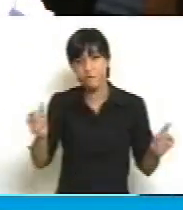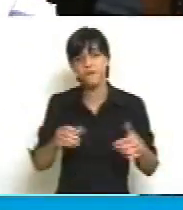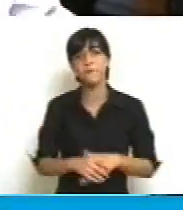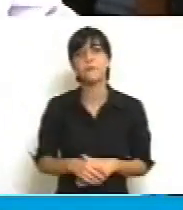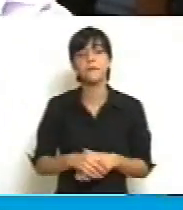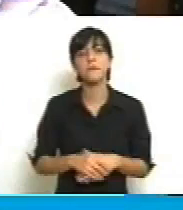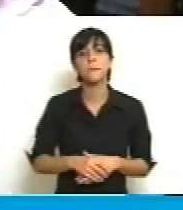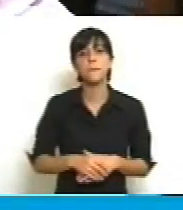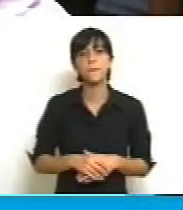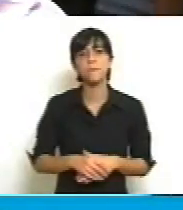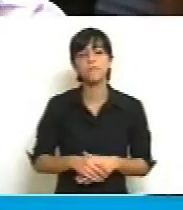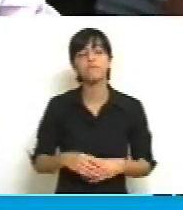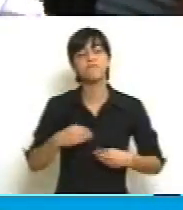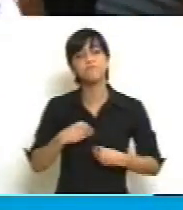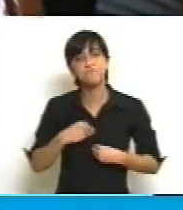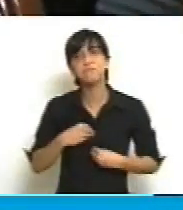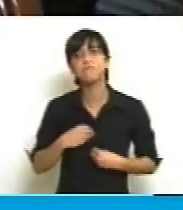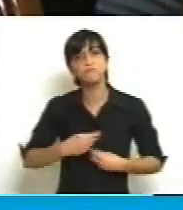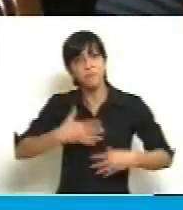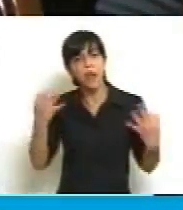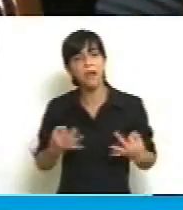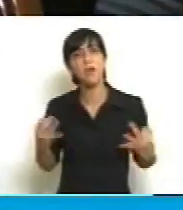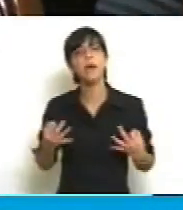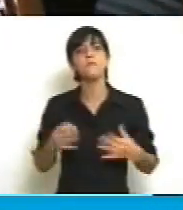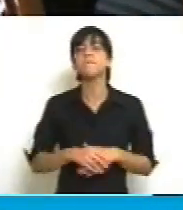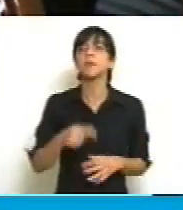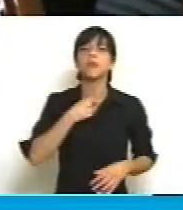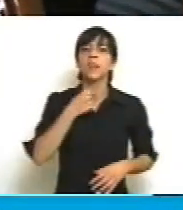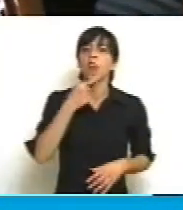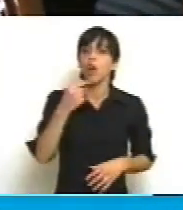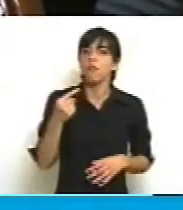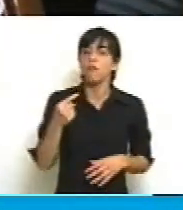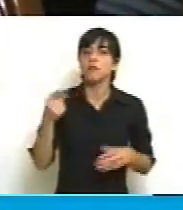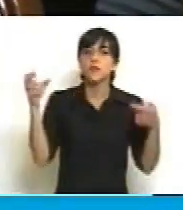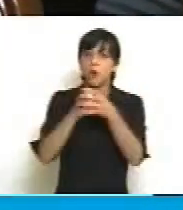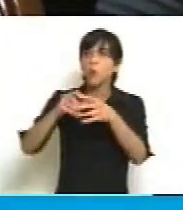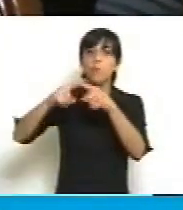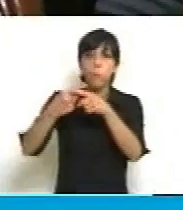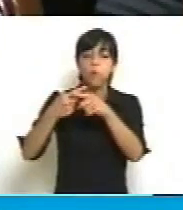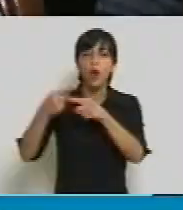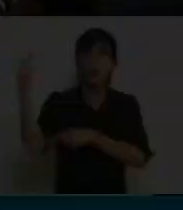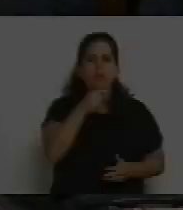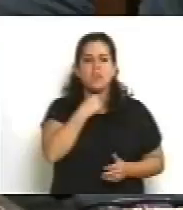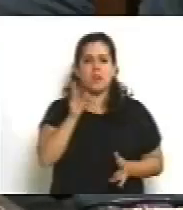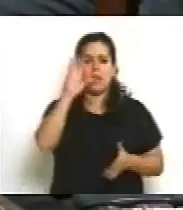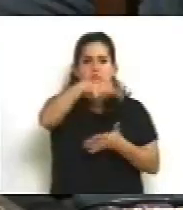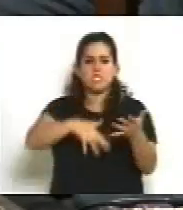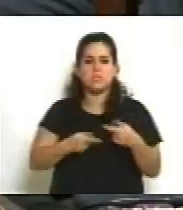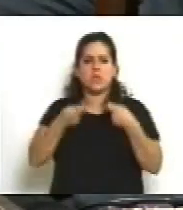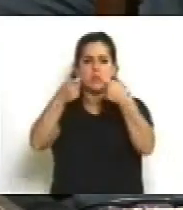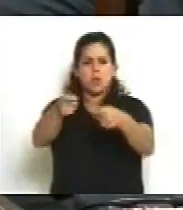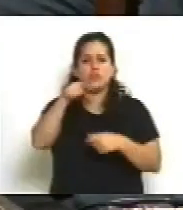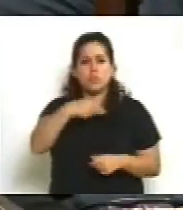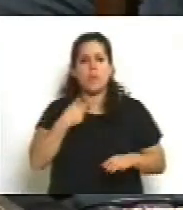honestamente le quiero decir, la oposición atrasa 150 años. No le voy a pedir que